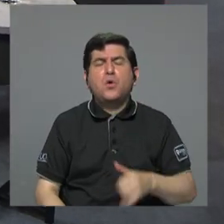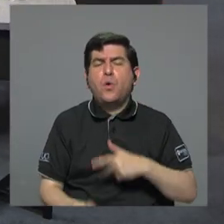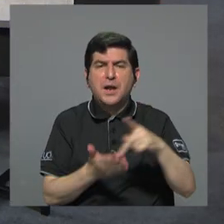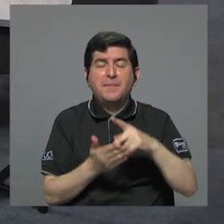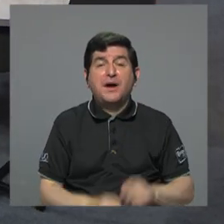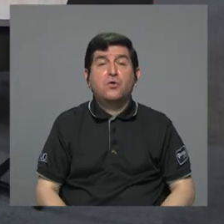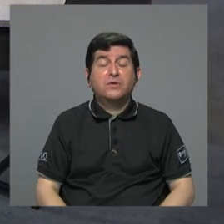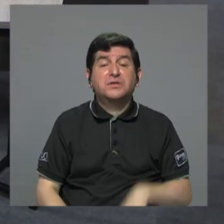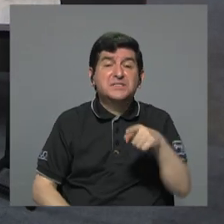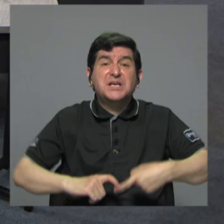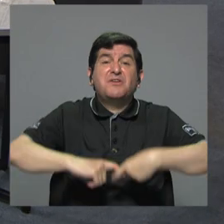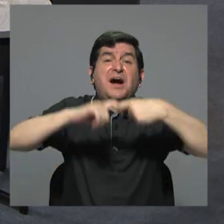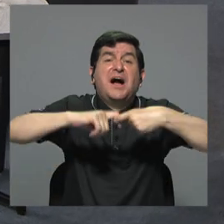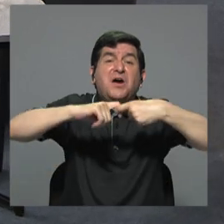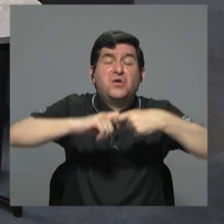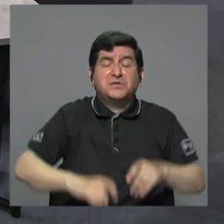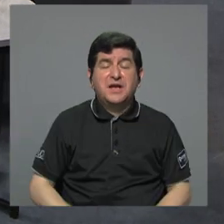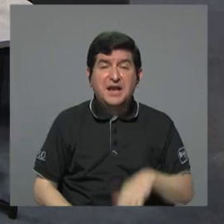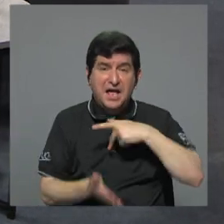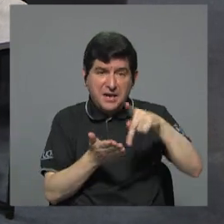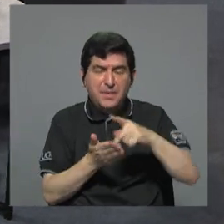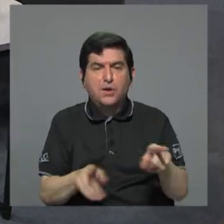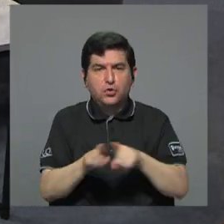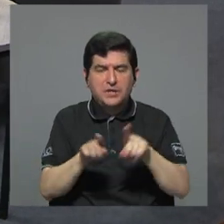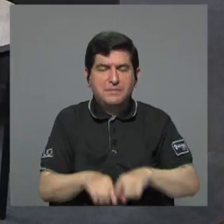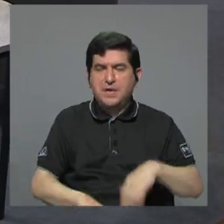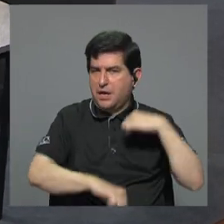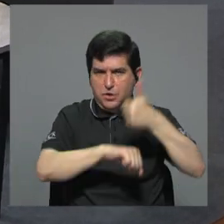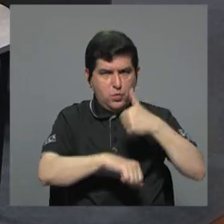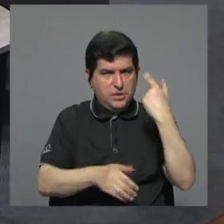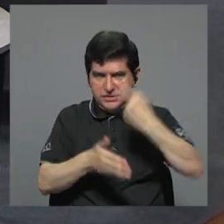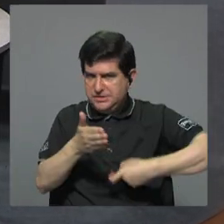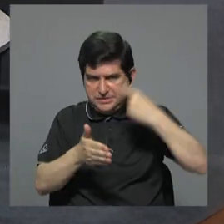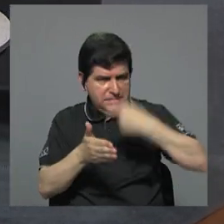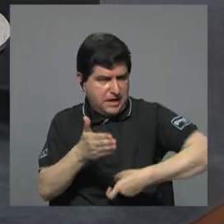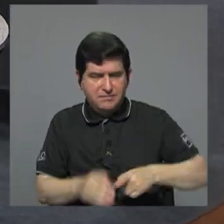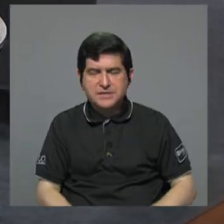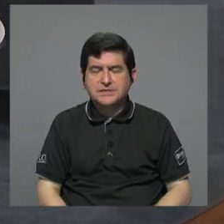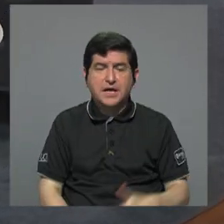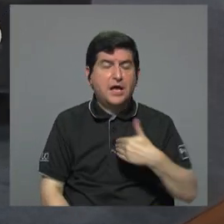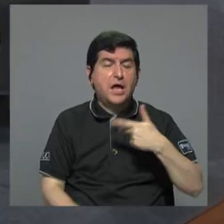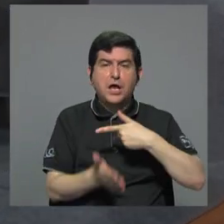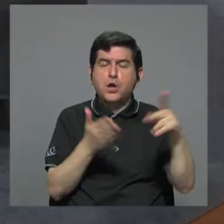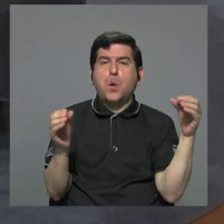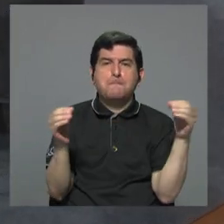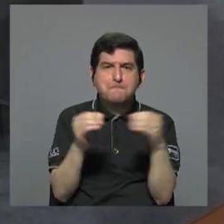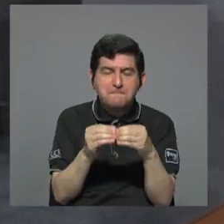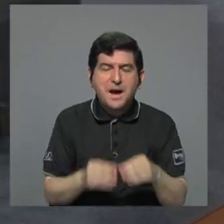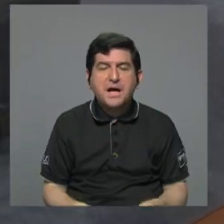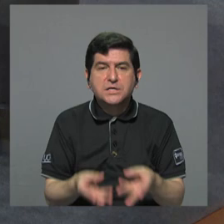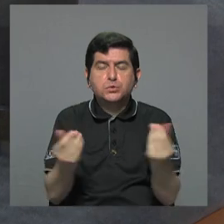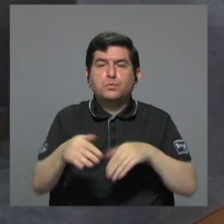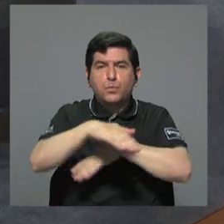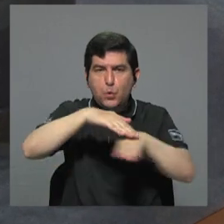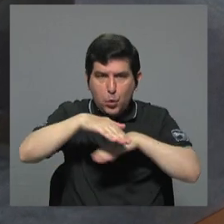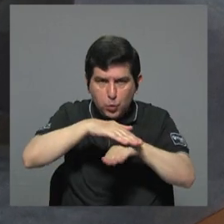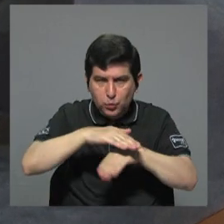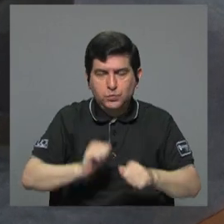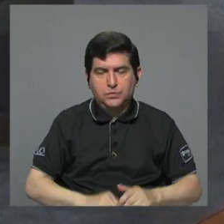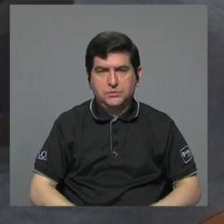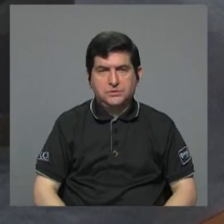Si también se dejara de crear impuestos y de que no se tuviera que pagar más por la canasta básica,